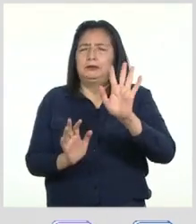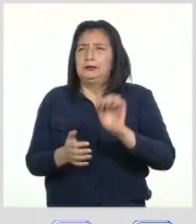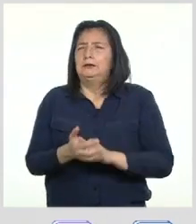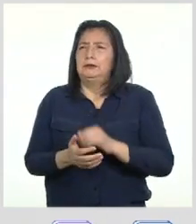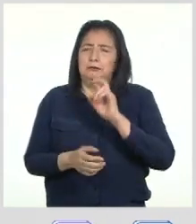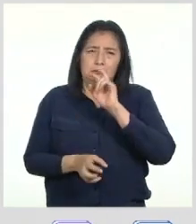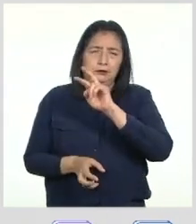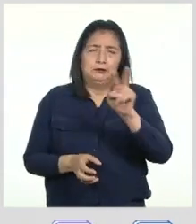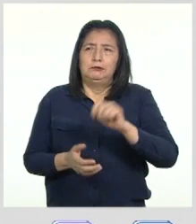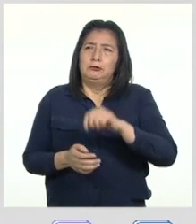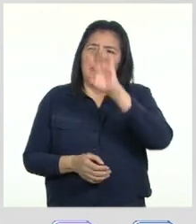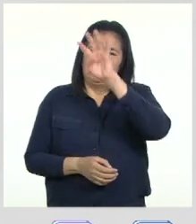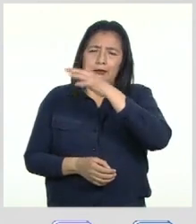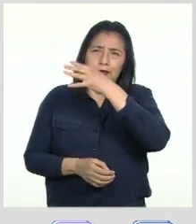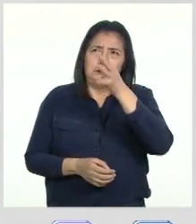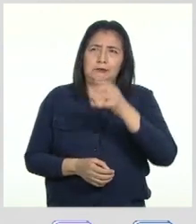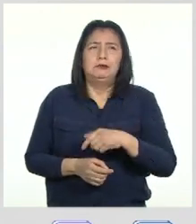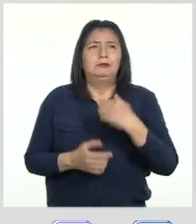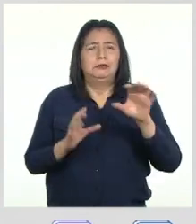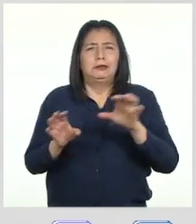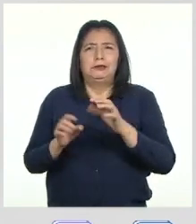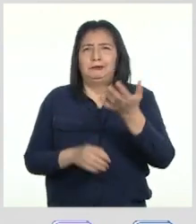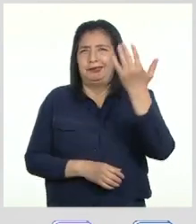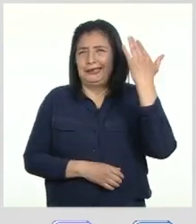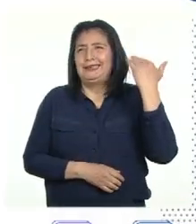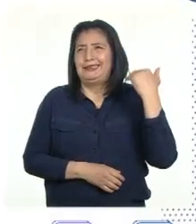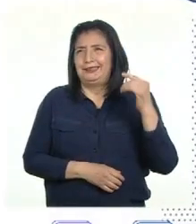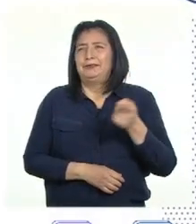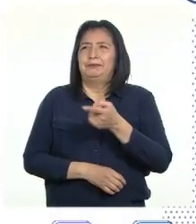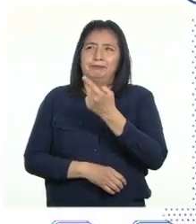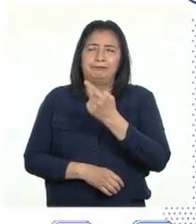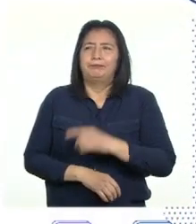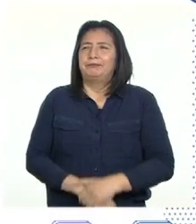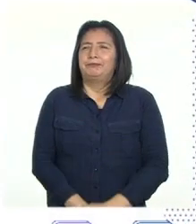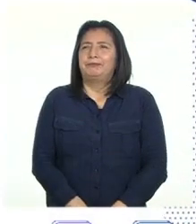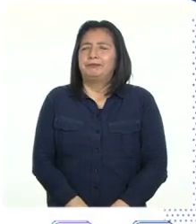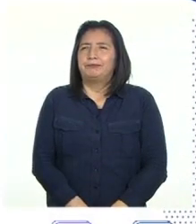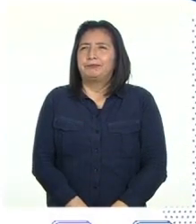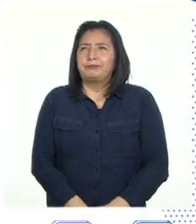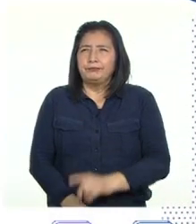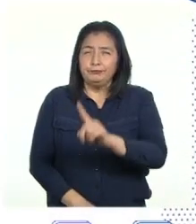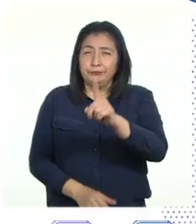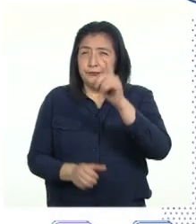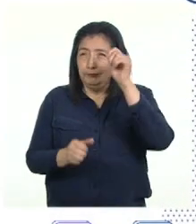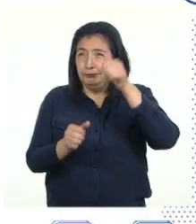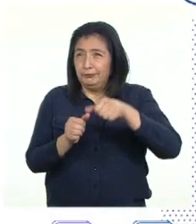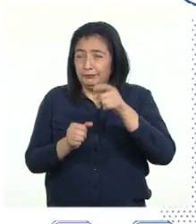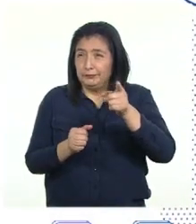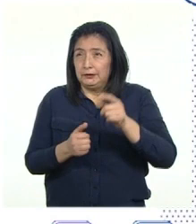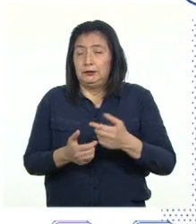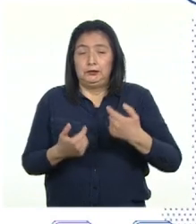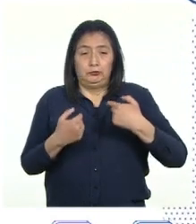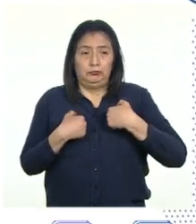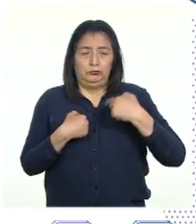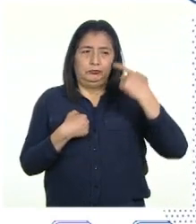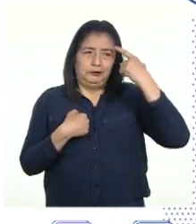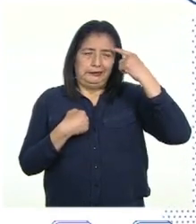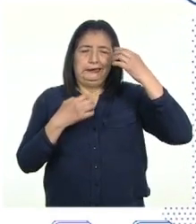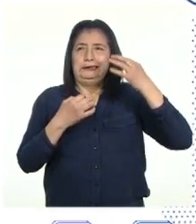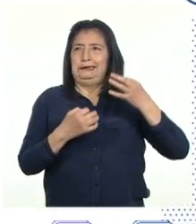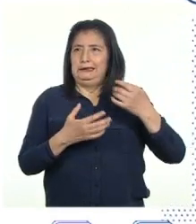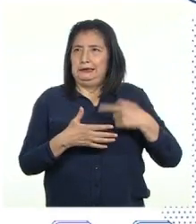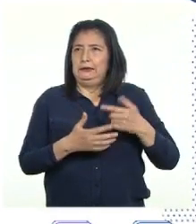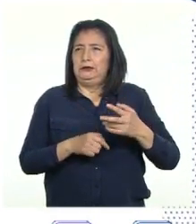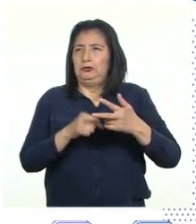a verlo en una tabla como la que hicimos anteriormente Recuerden que nuestra postura presenta